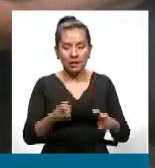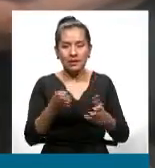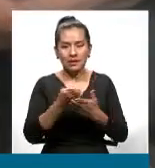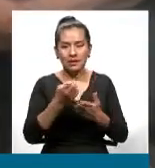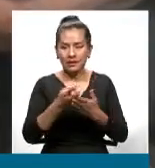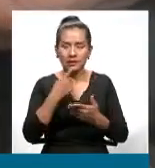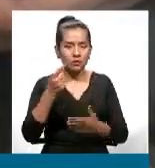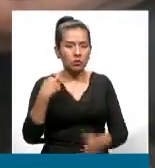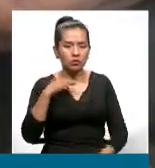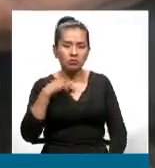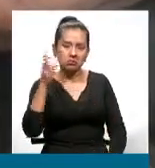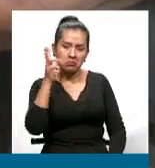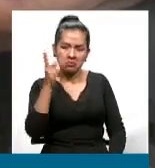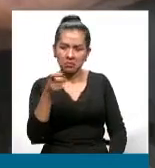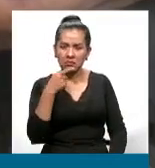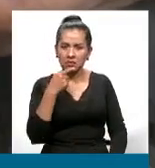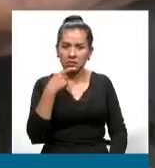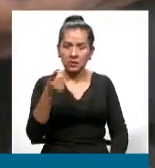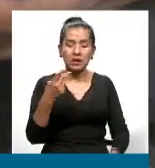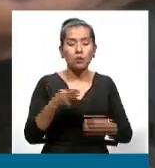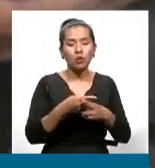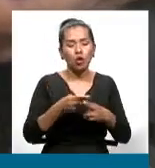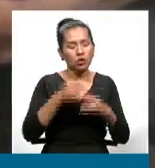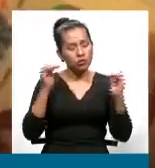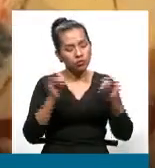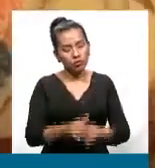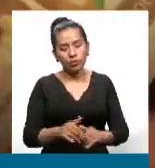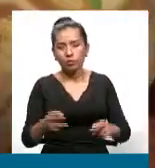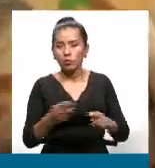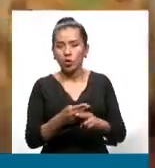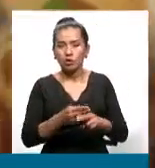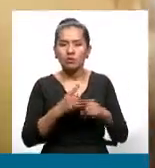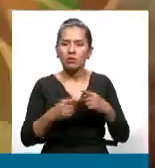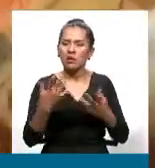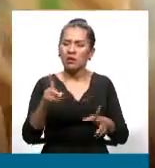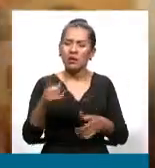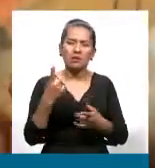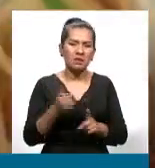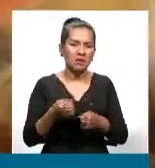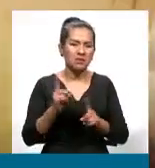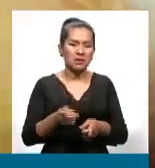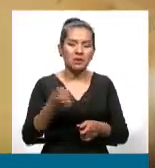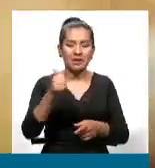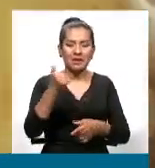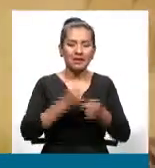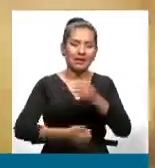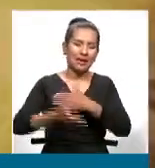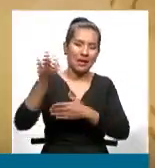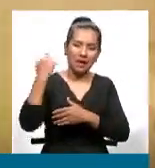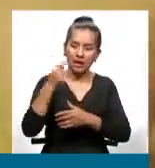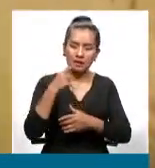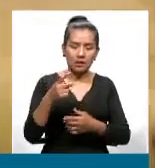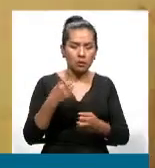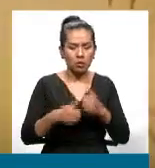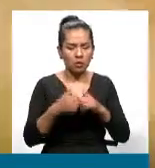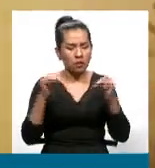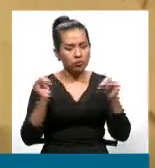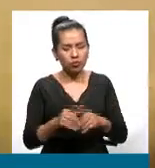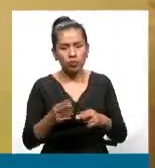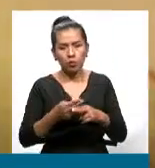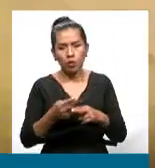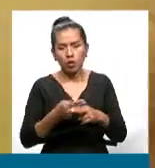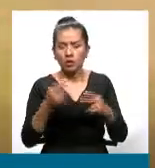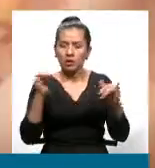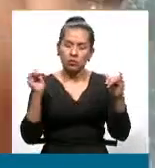va a llegar la crisis. No sé, hace 10 años atrás escucho lo mismo, ¿no? Siempre va a llegar la crisis, pero nunca llega.